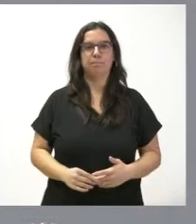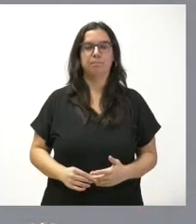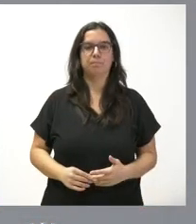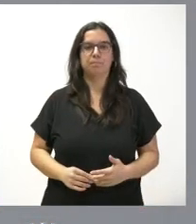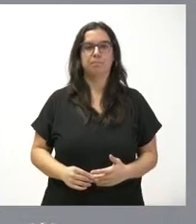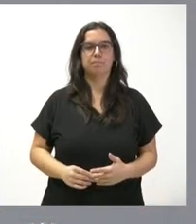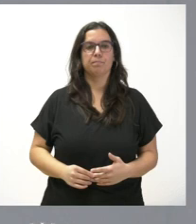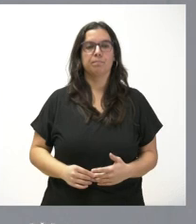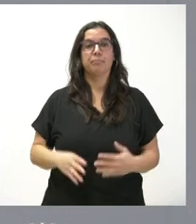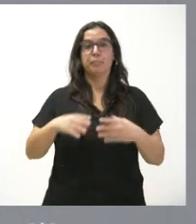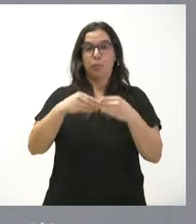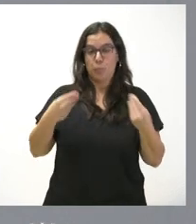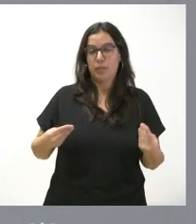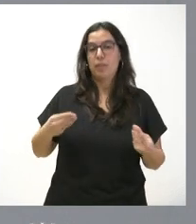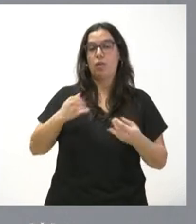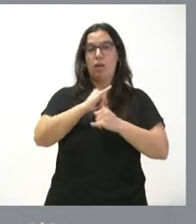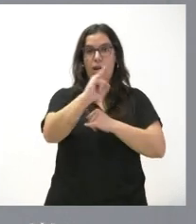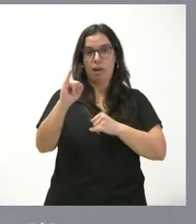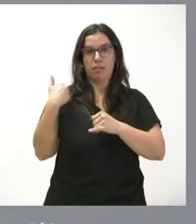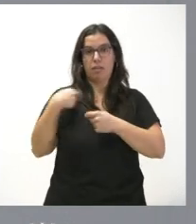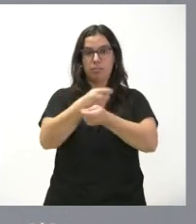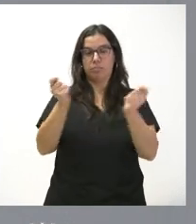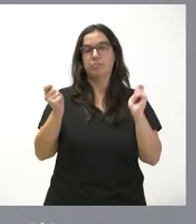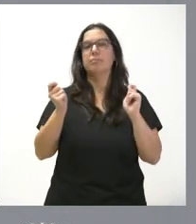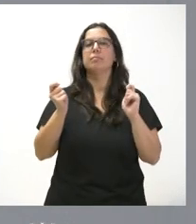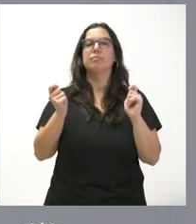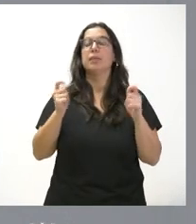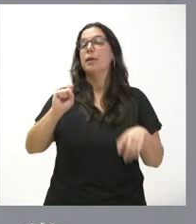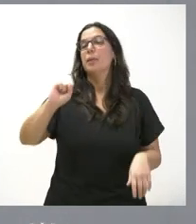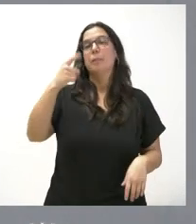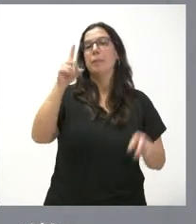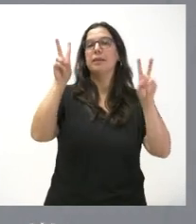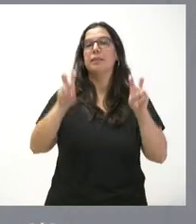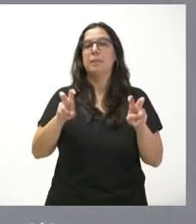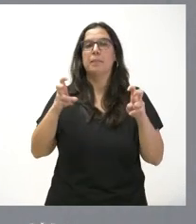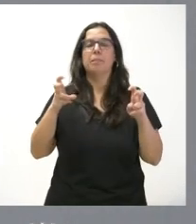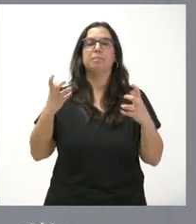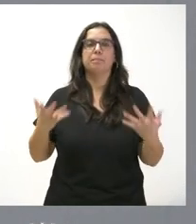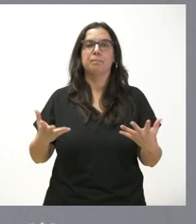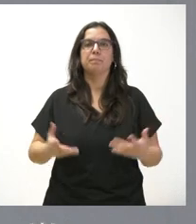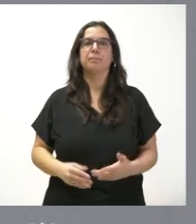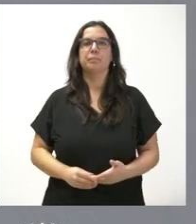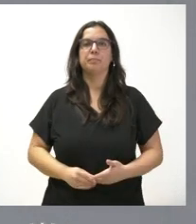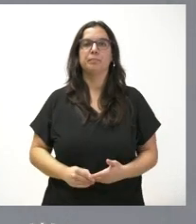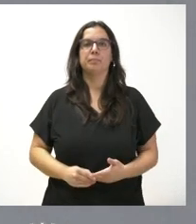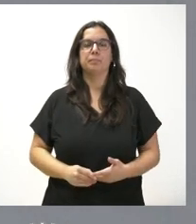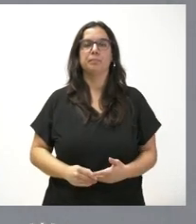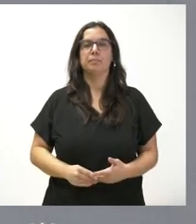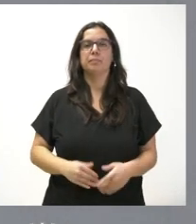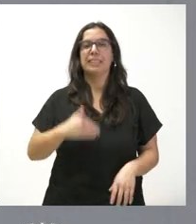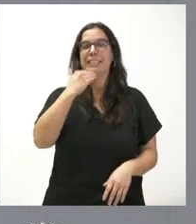Tienen ustedes la documentación para un breve repaso. El primero de los asuntos, casi